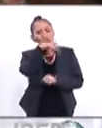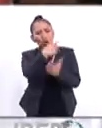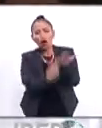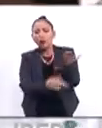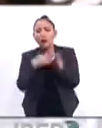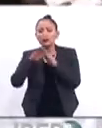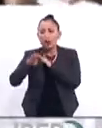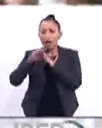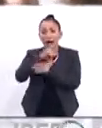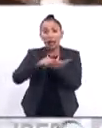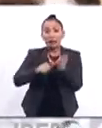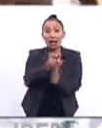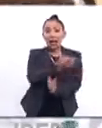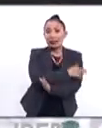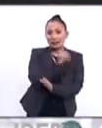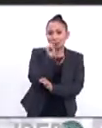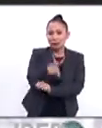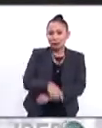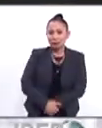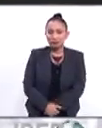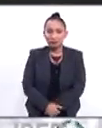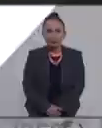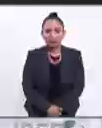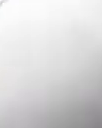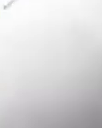programas migratorios cancelados por el mismo